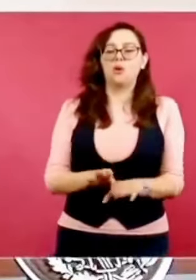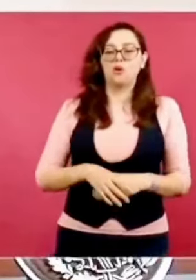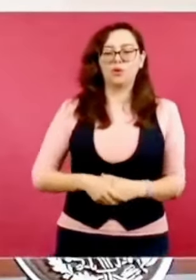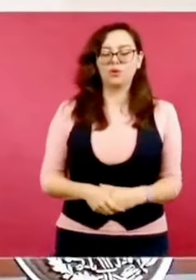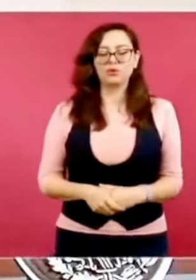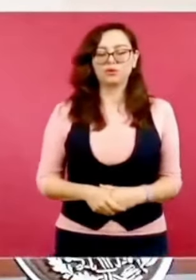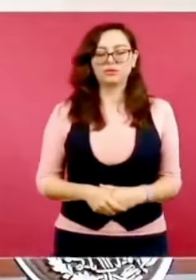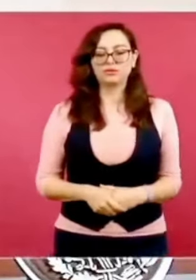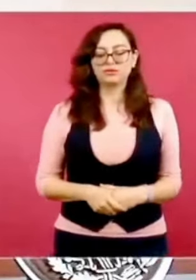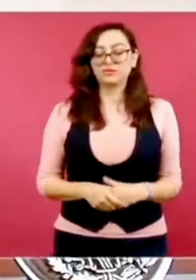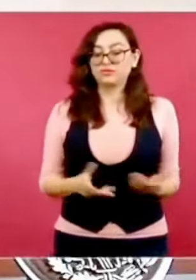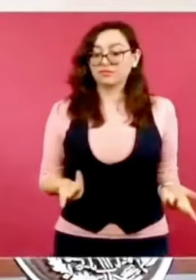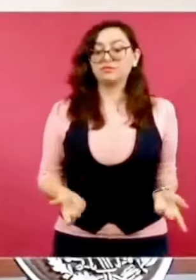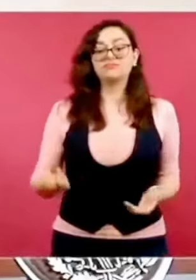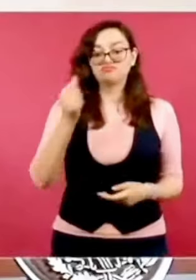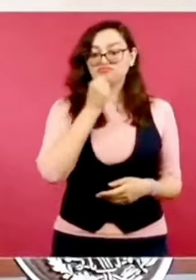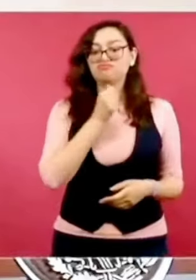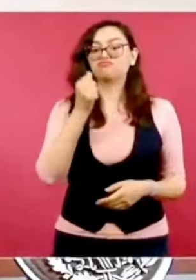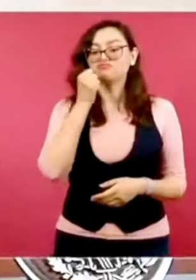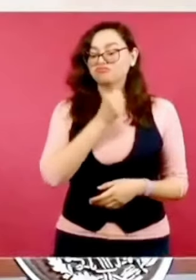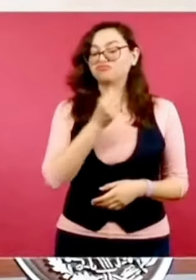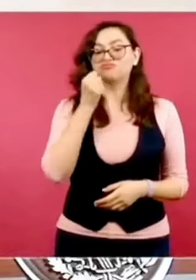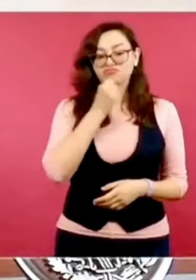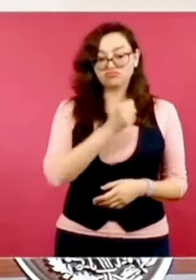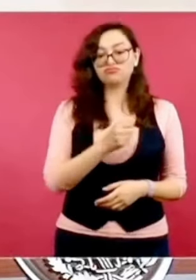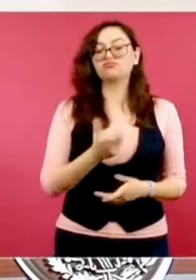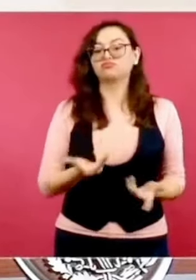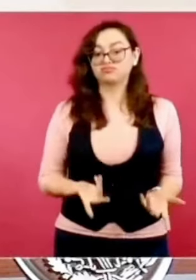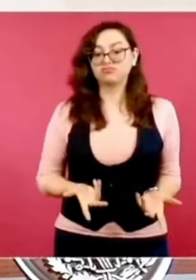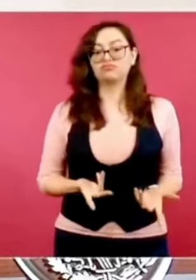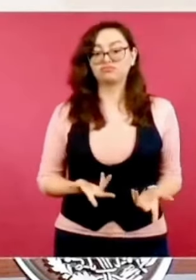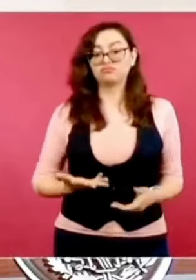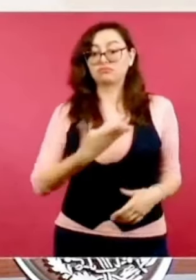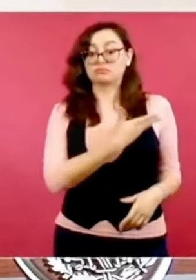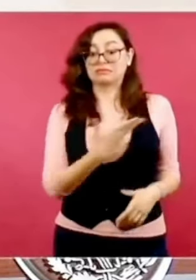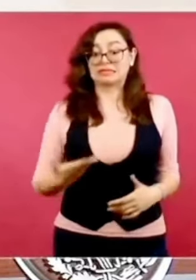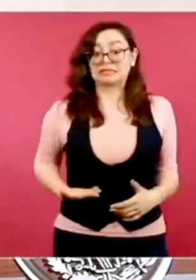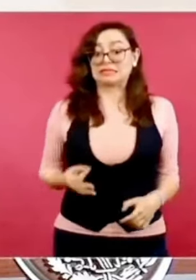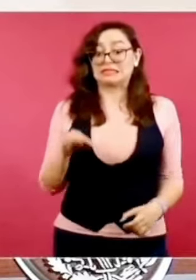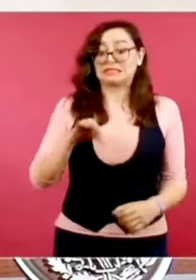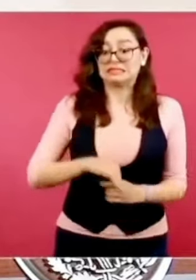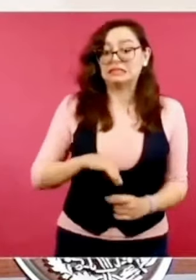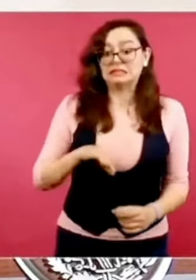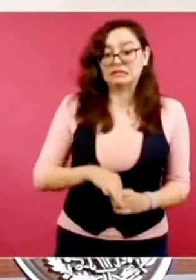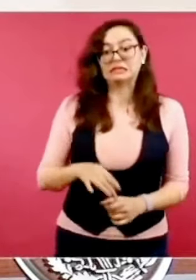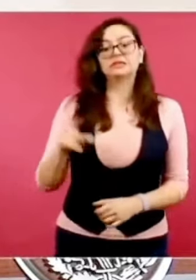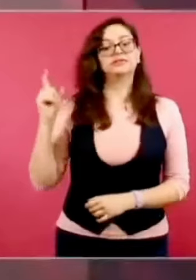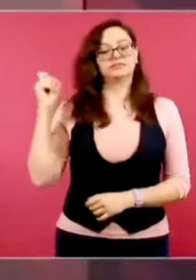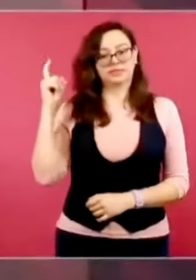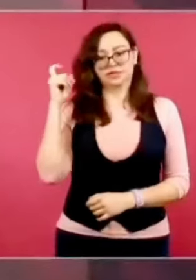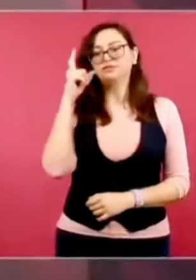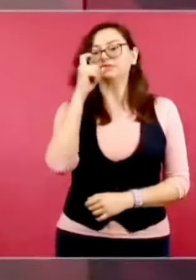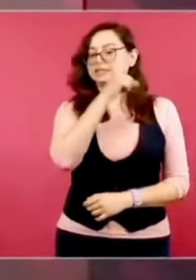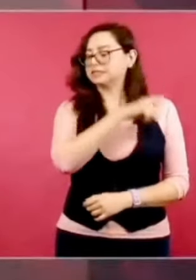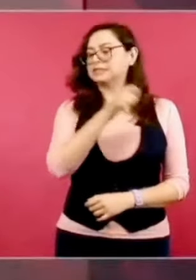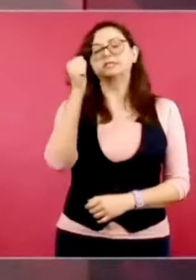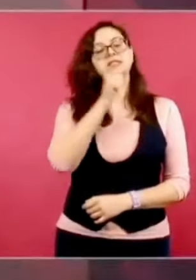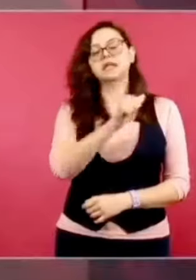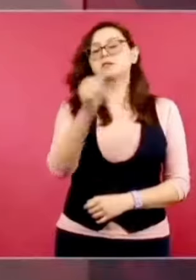las transiciones, las elecciones presidenciales en la historia de México.